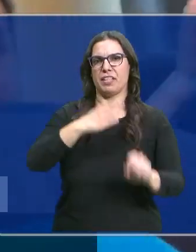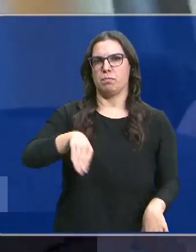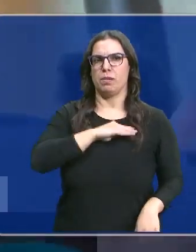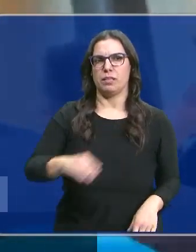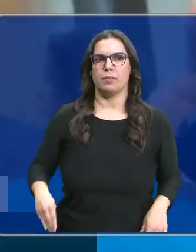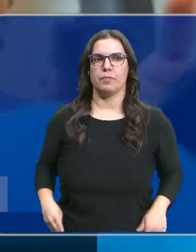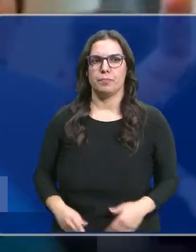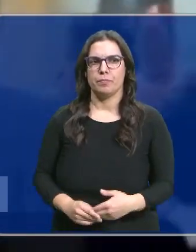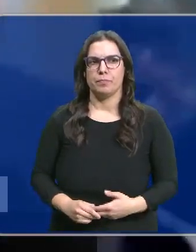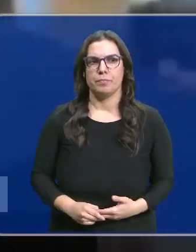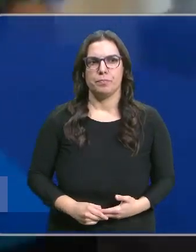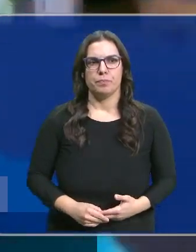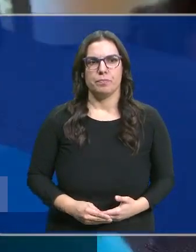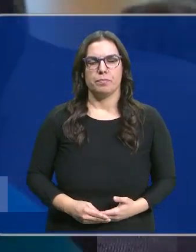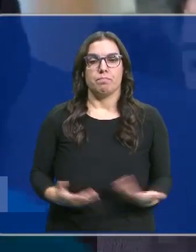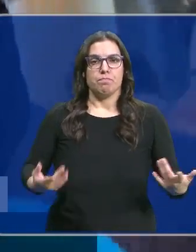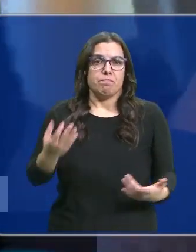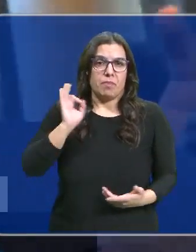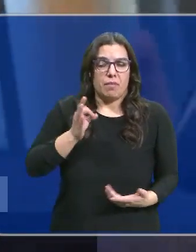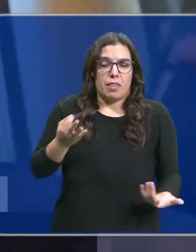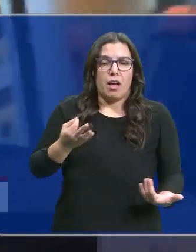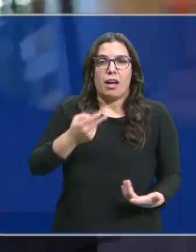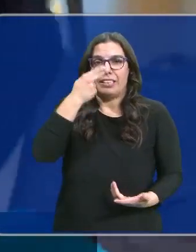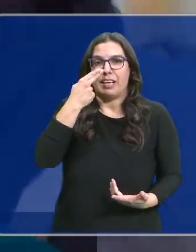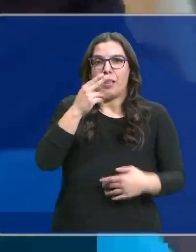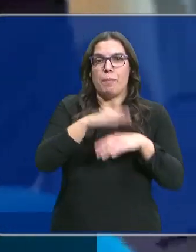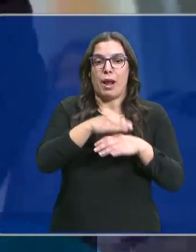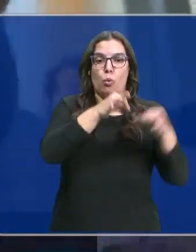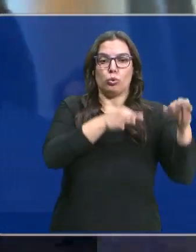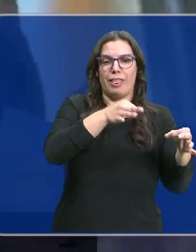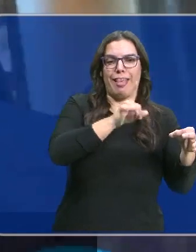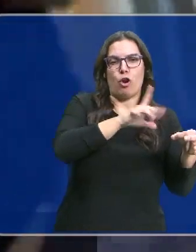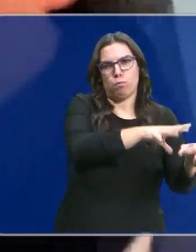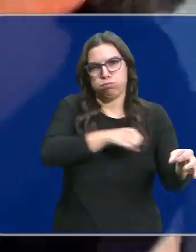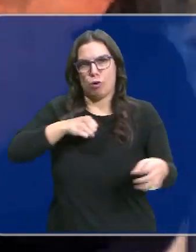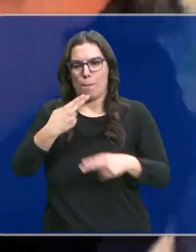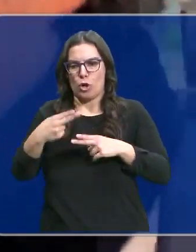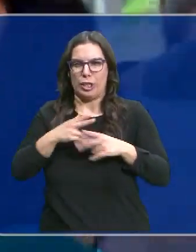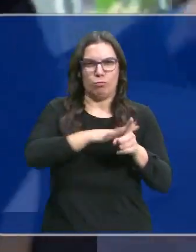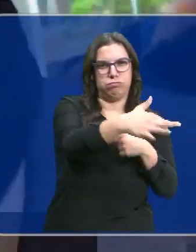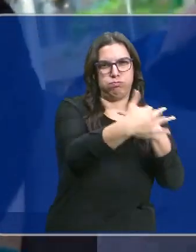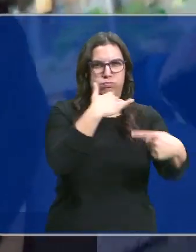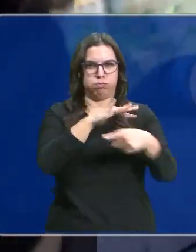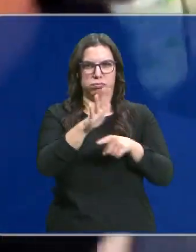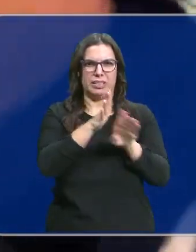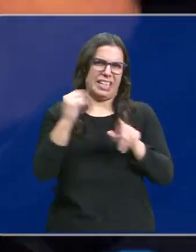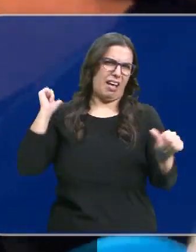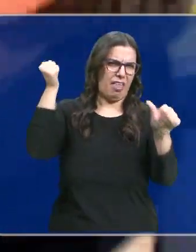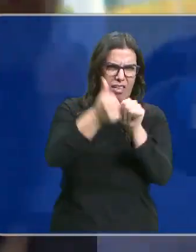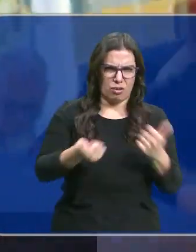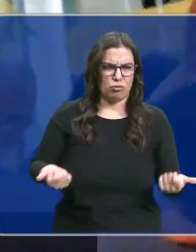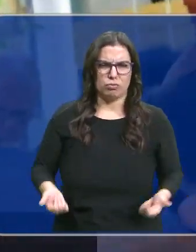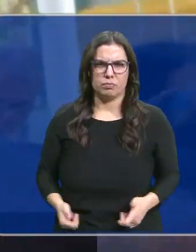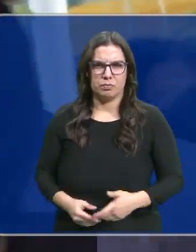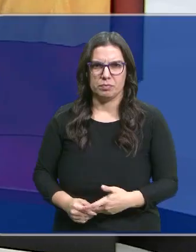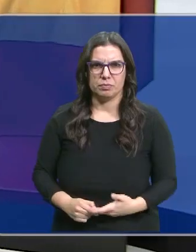Y verán, en fin, que hay un interés en politizar la justicia, que es lo que tenemos anunciado hace muchos años, y que España tiene